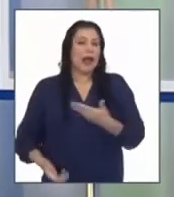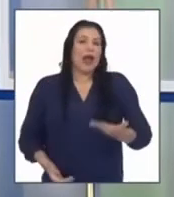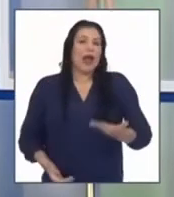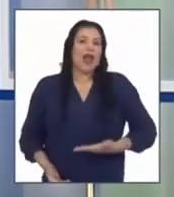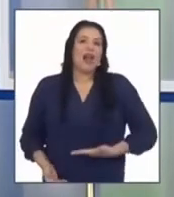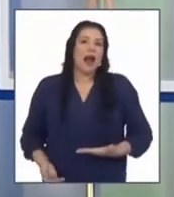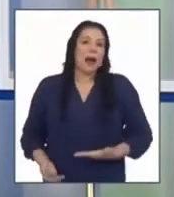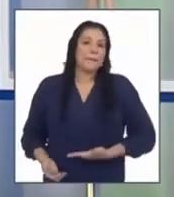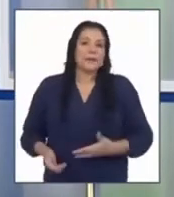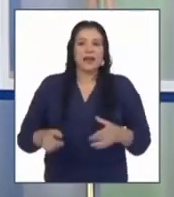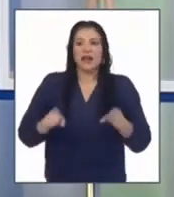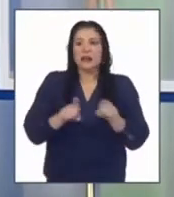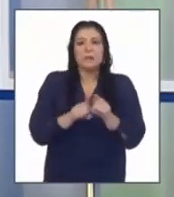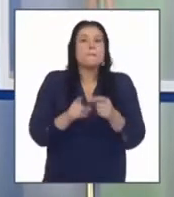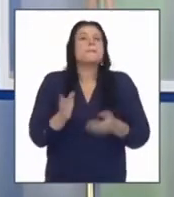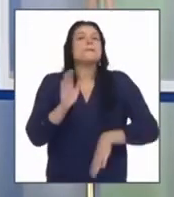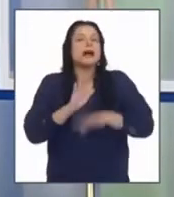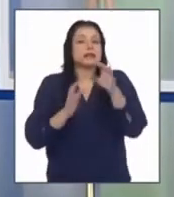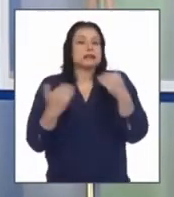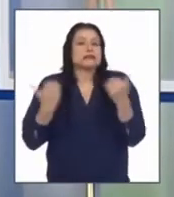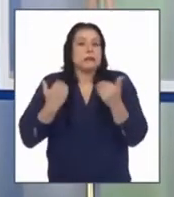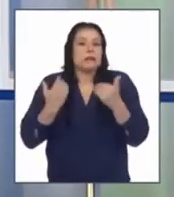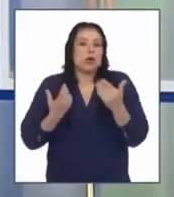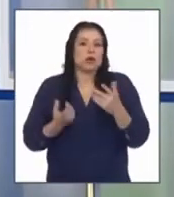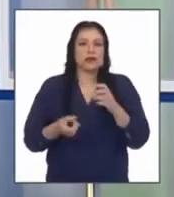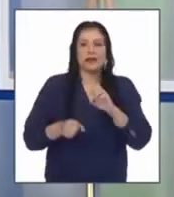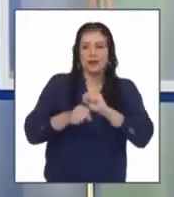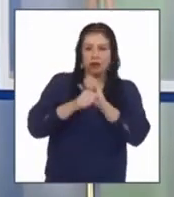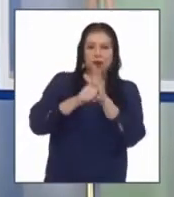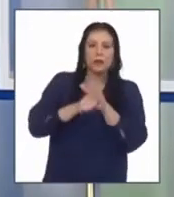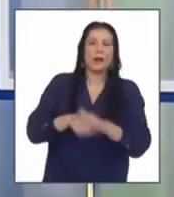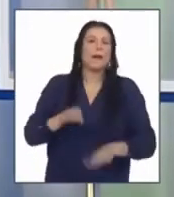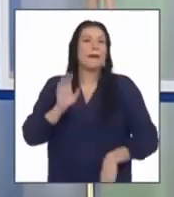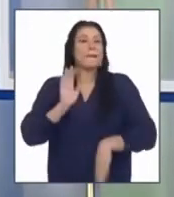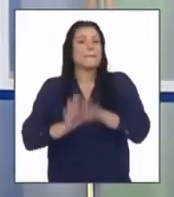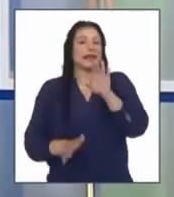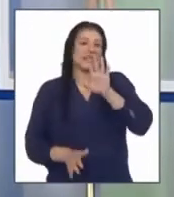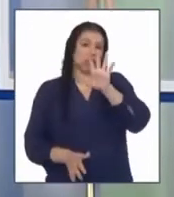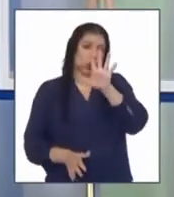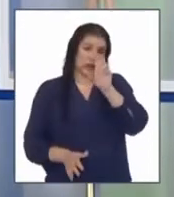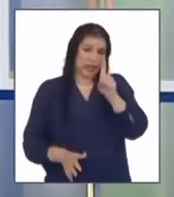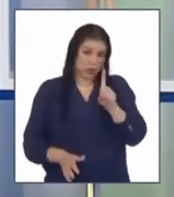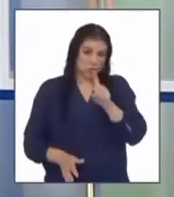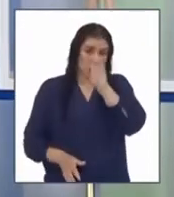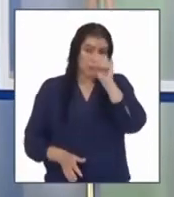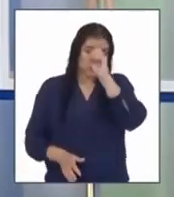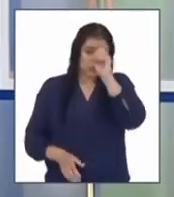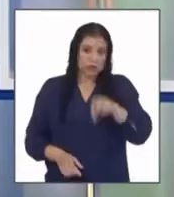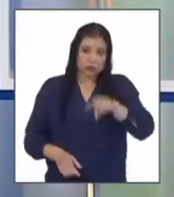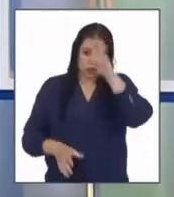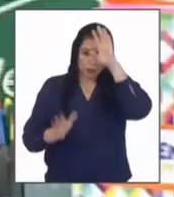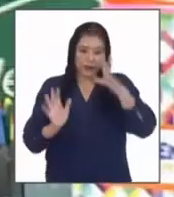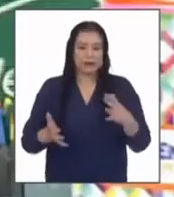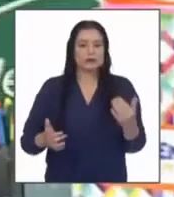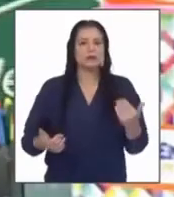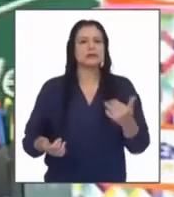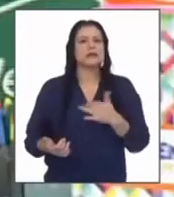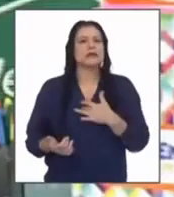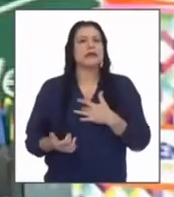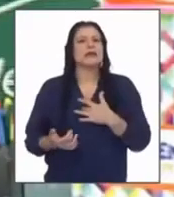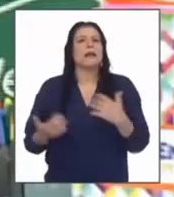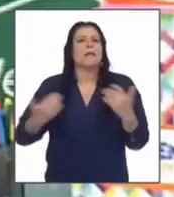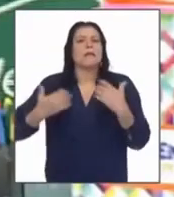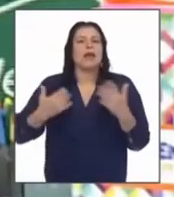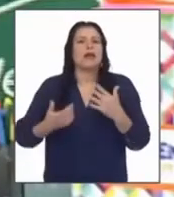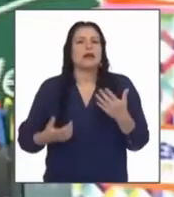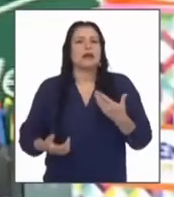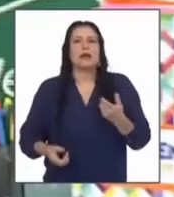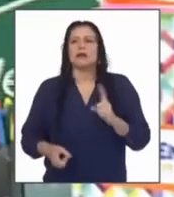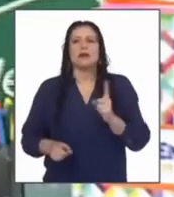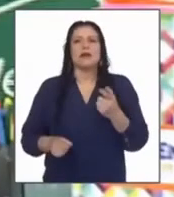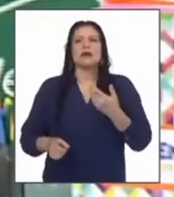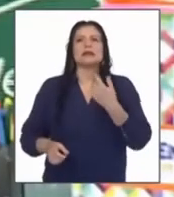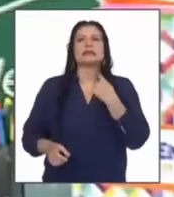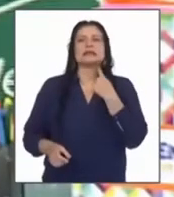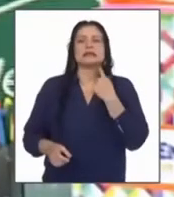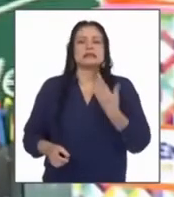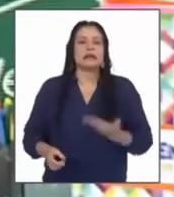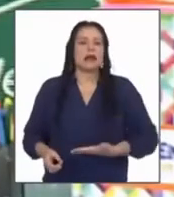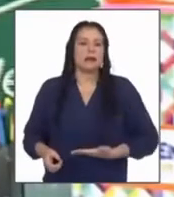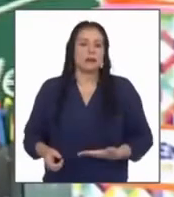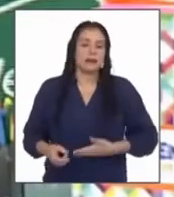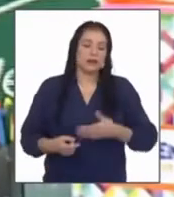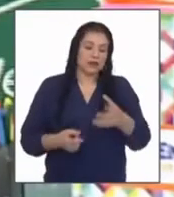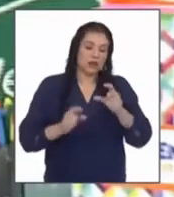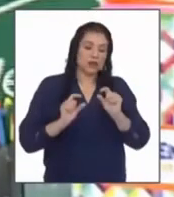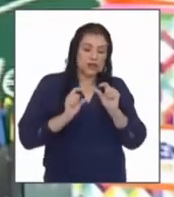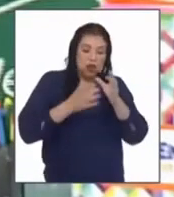incluso que el mismo COVID-19 más de la mitad de la población el 51 por ciento le teme al hambre incluso describe esas personas con una economía